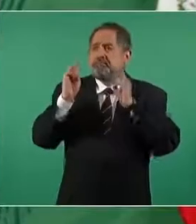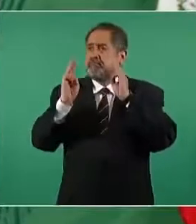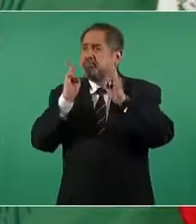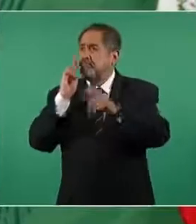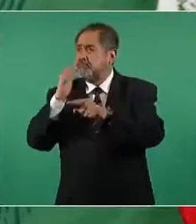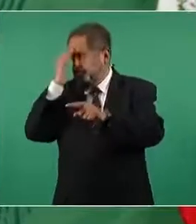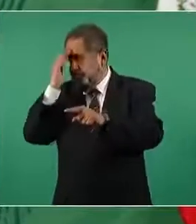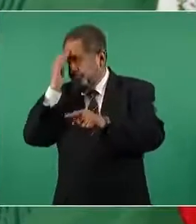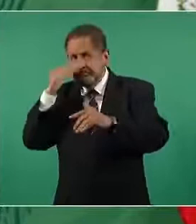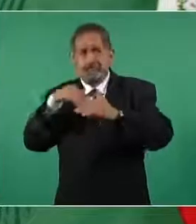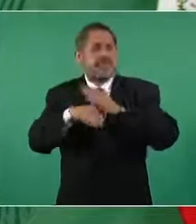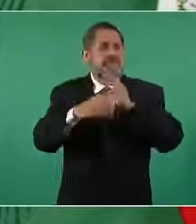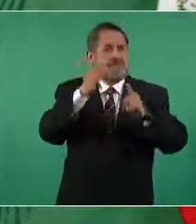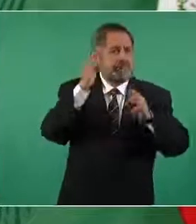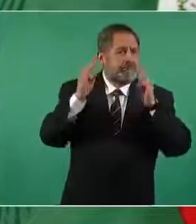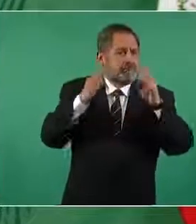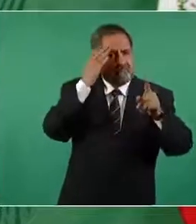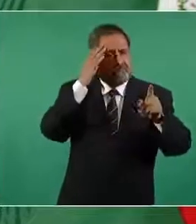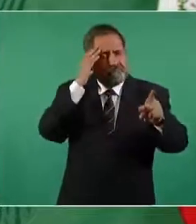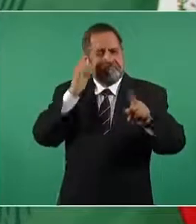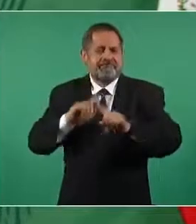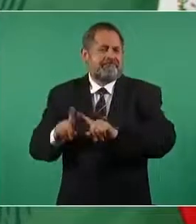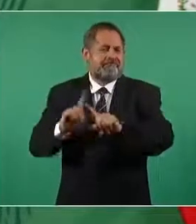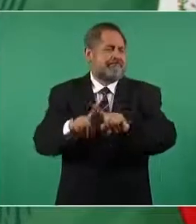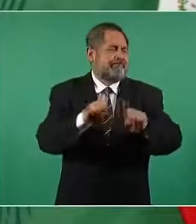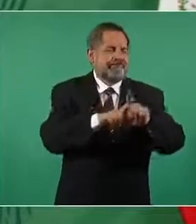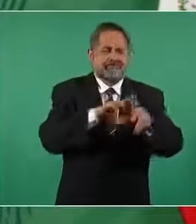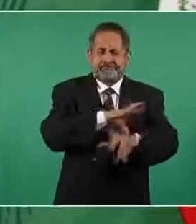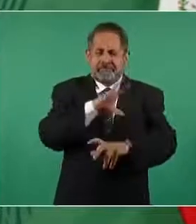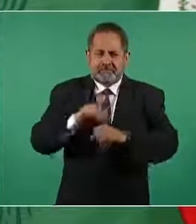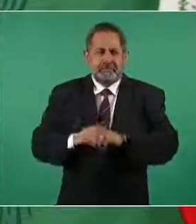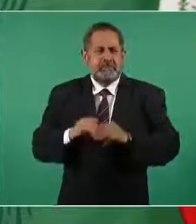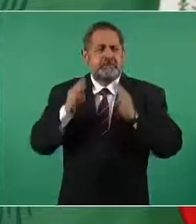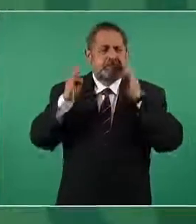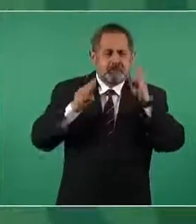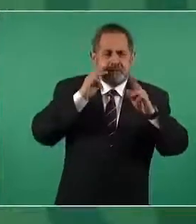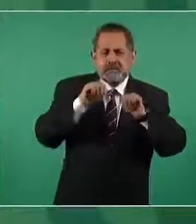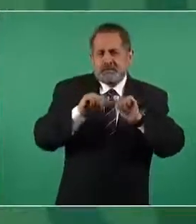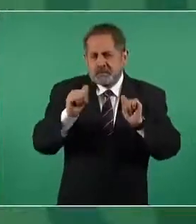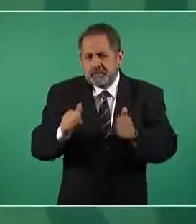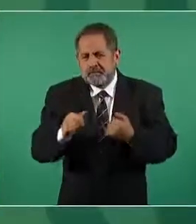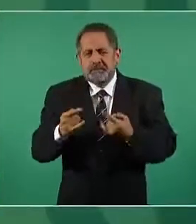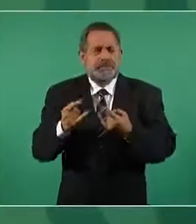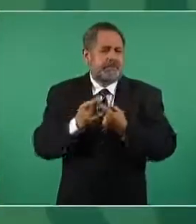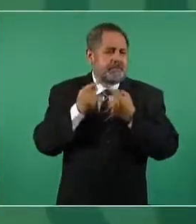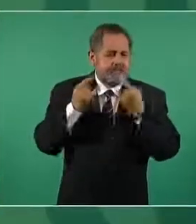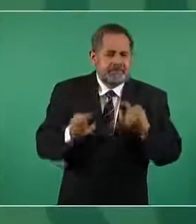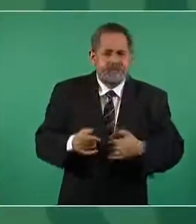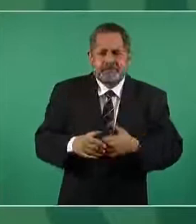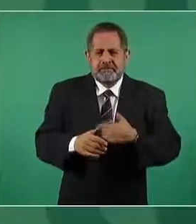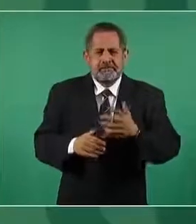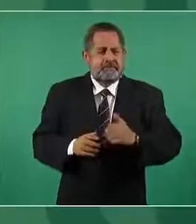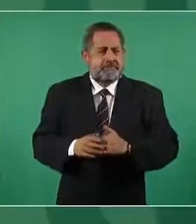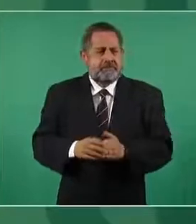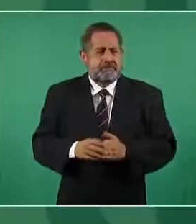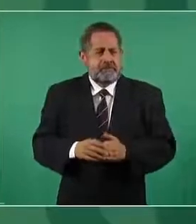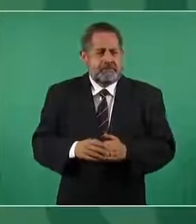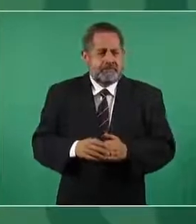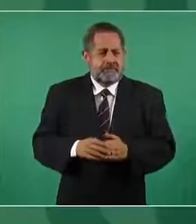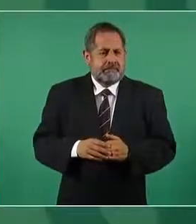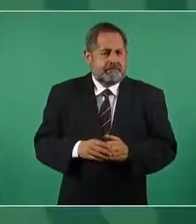de todo tipo museos de arte de historia de